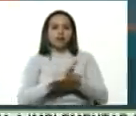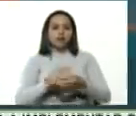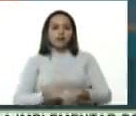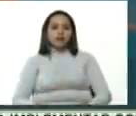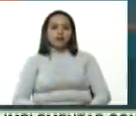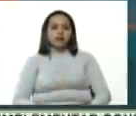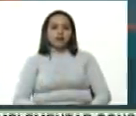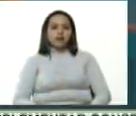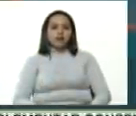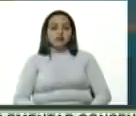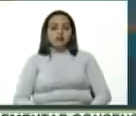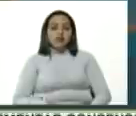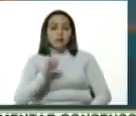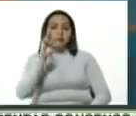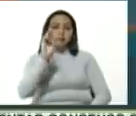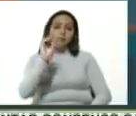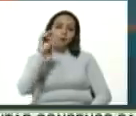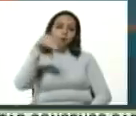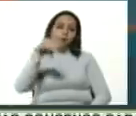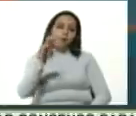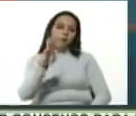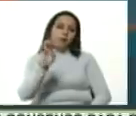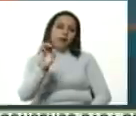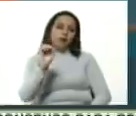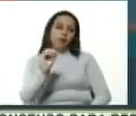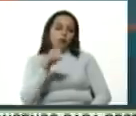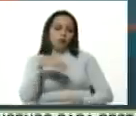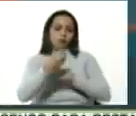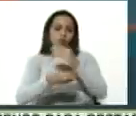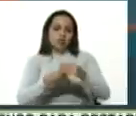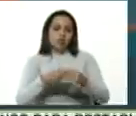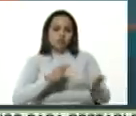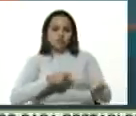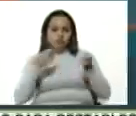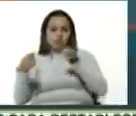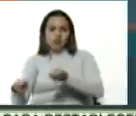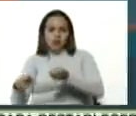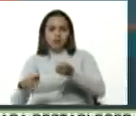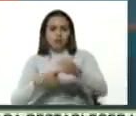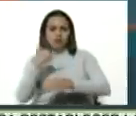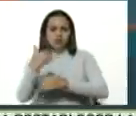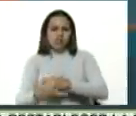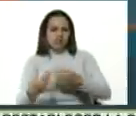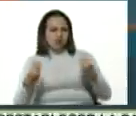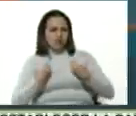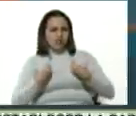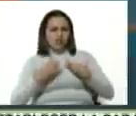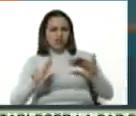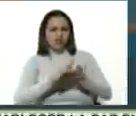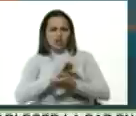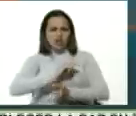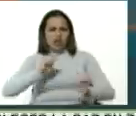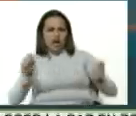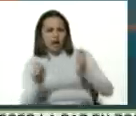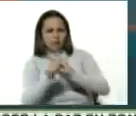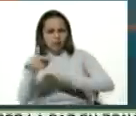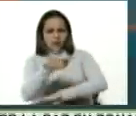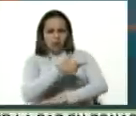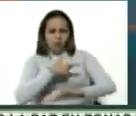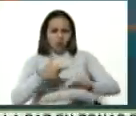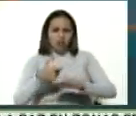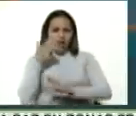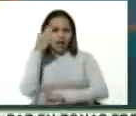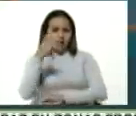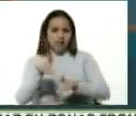Pompeo para imponerle a Venezuela un proyecto de vida, en un marco de la transición de gobierno hacia